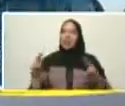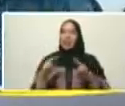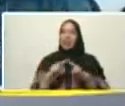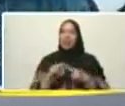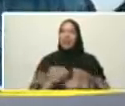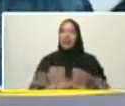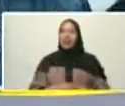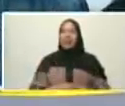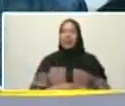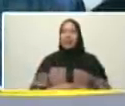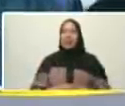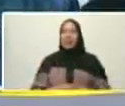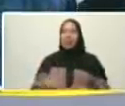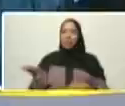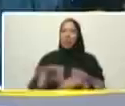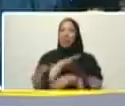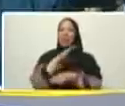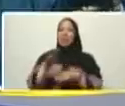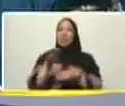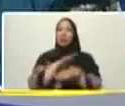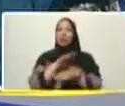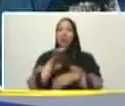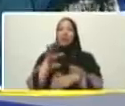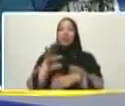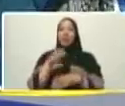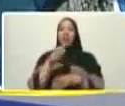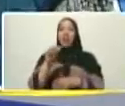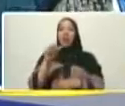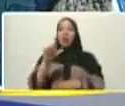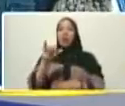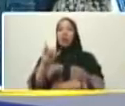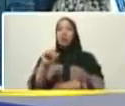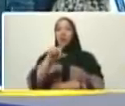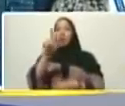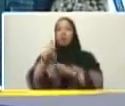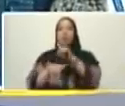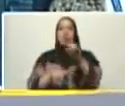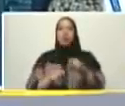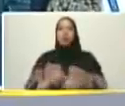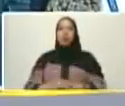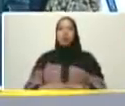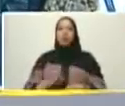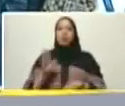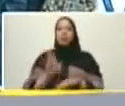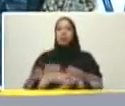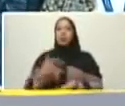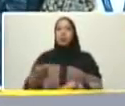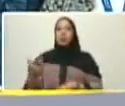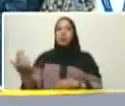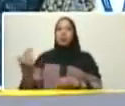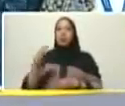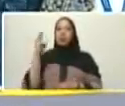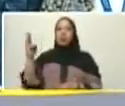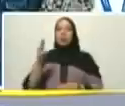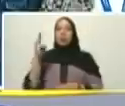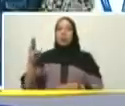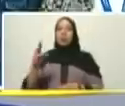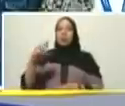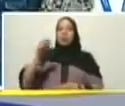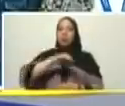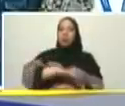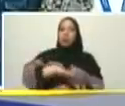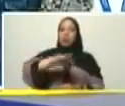la canción exacta de Alí cuando pregunta por qué a Propatria le dicen Lomas